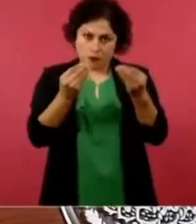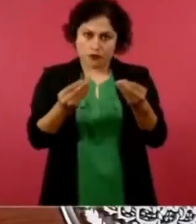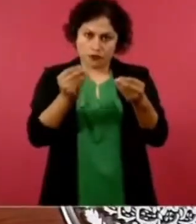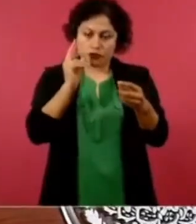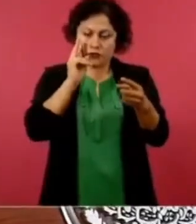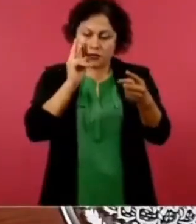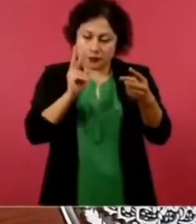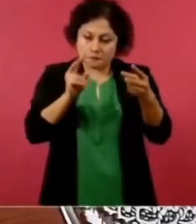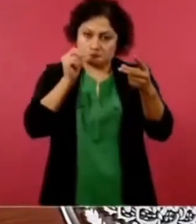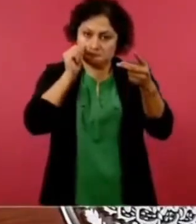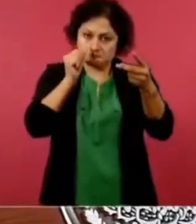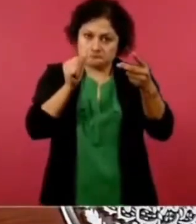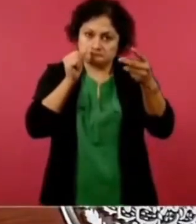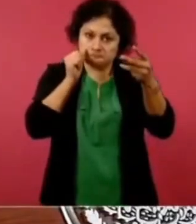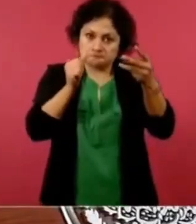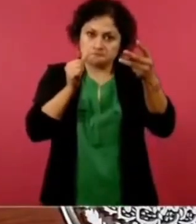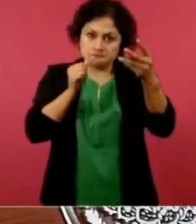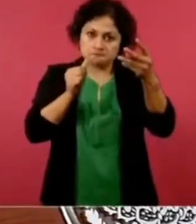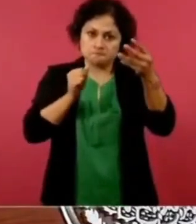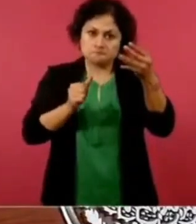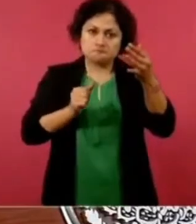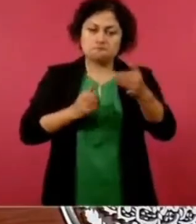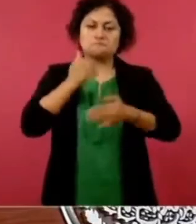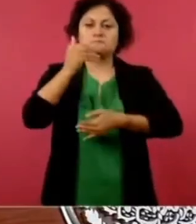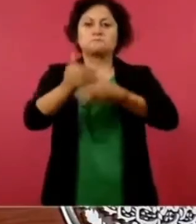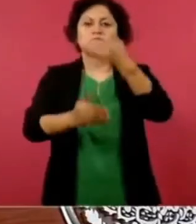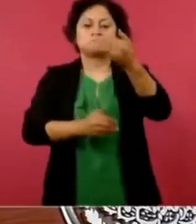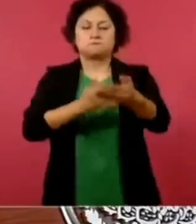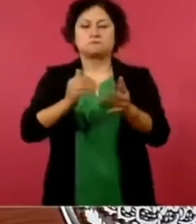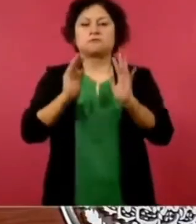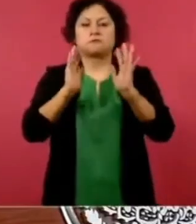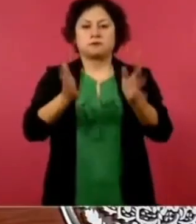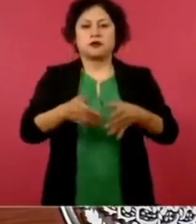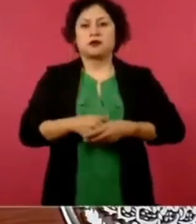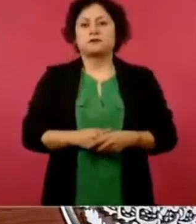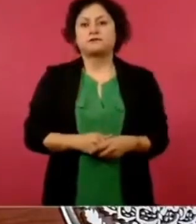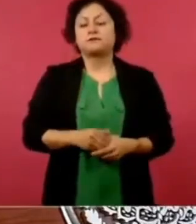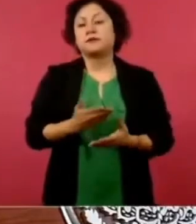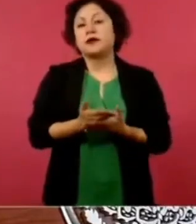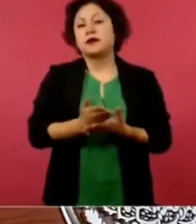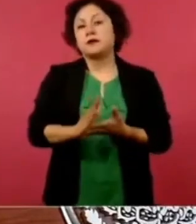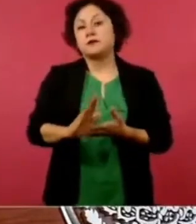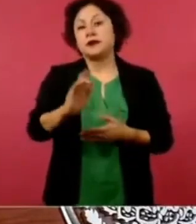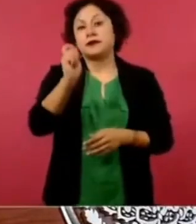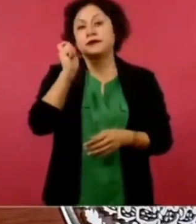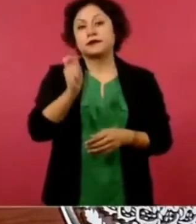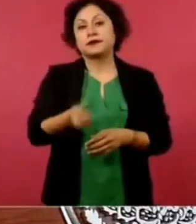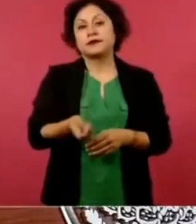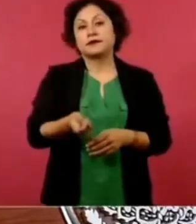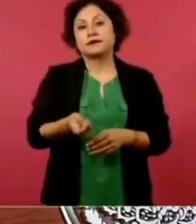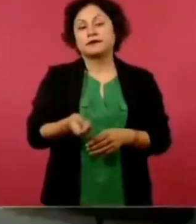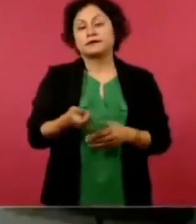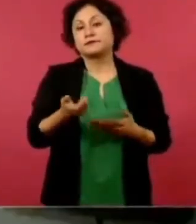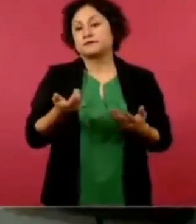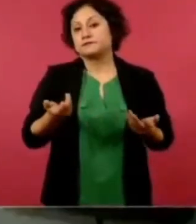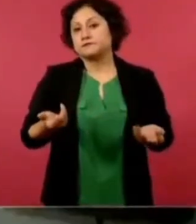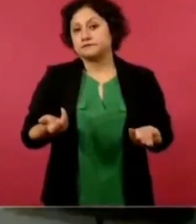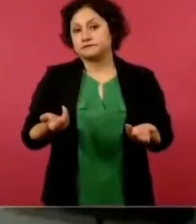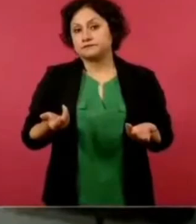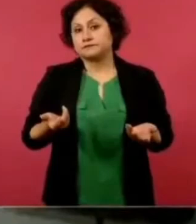pues no todos son